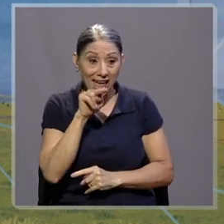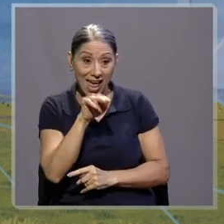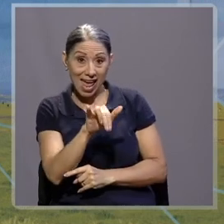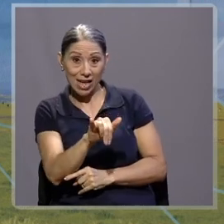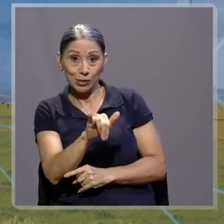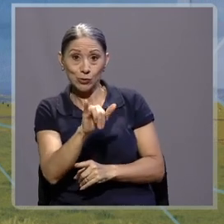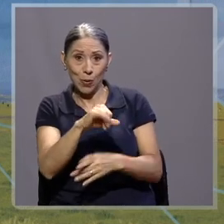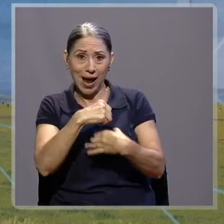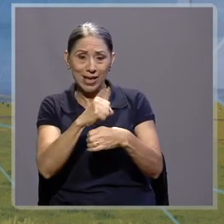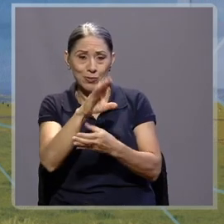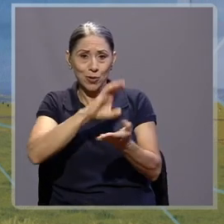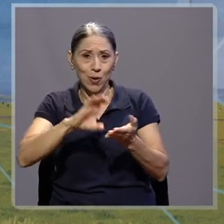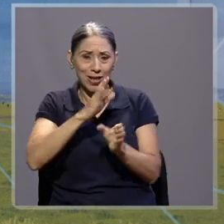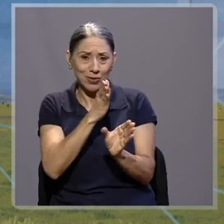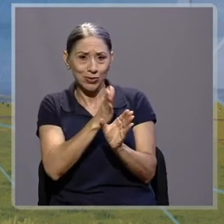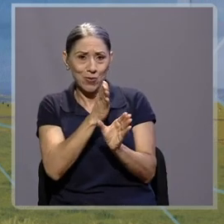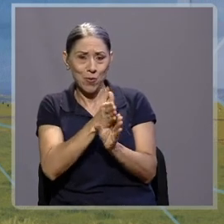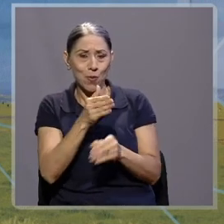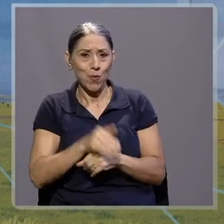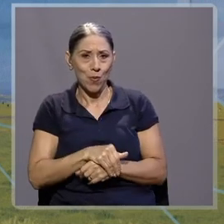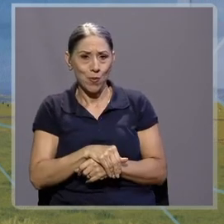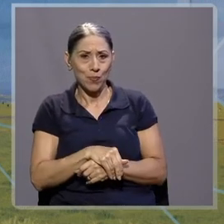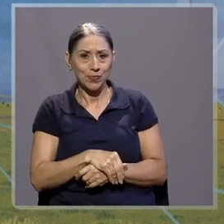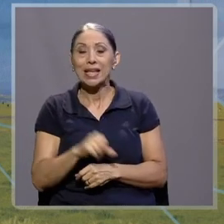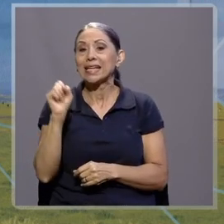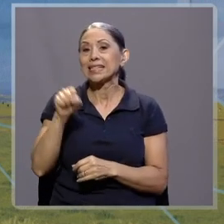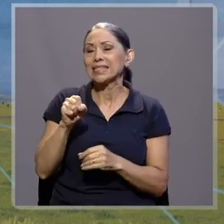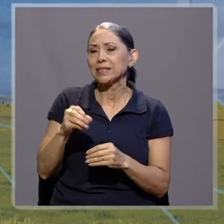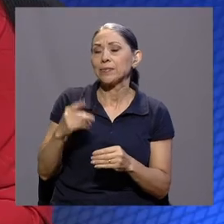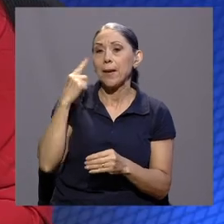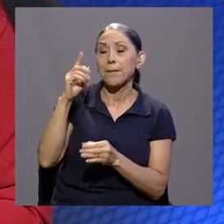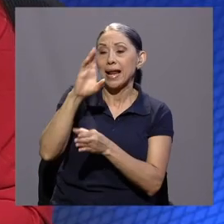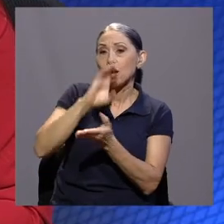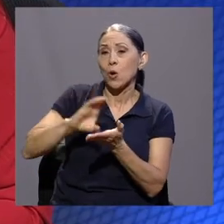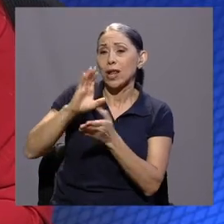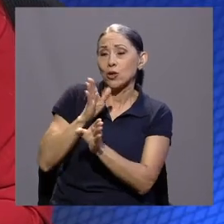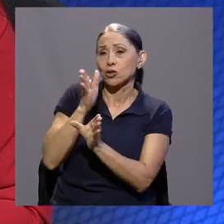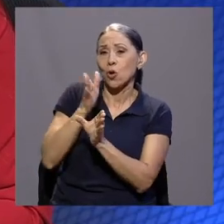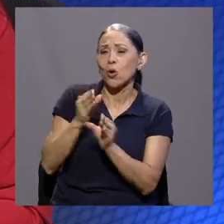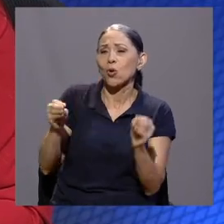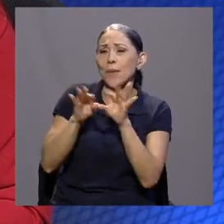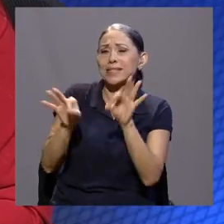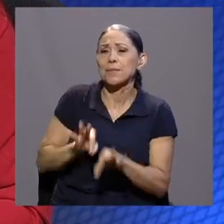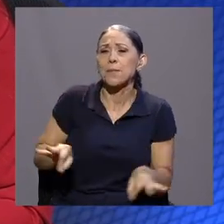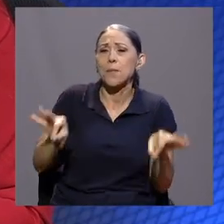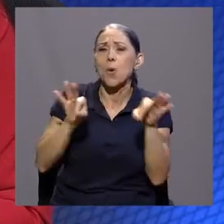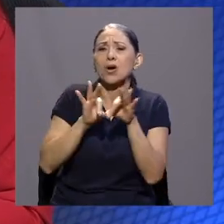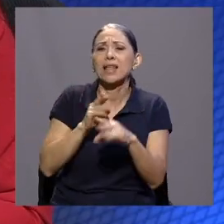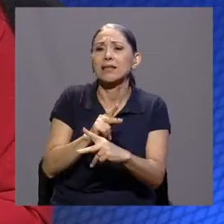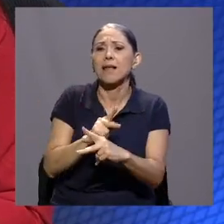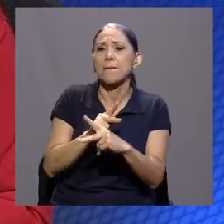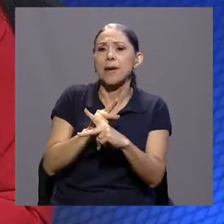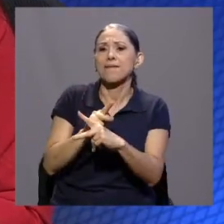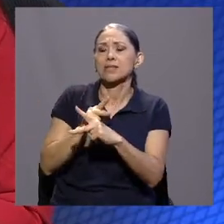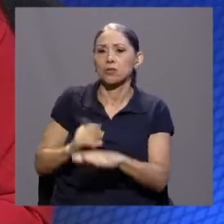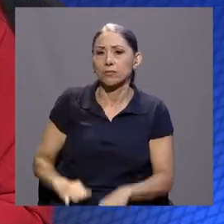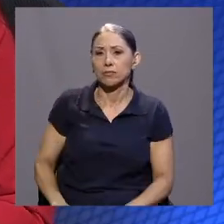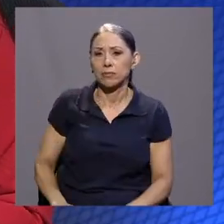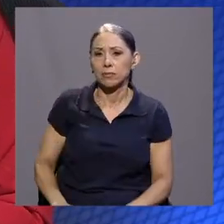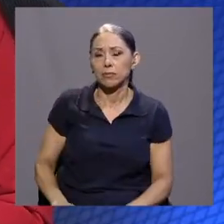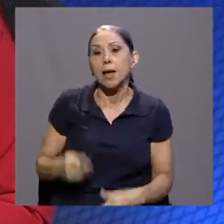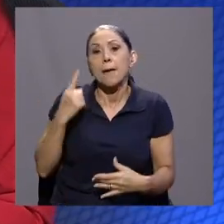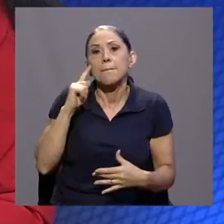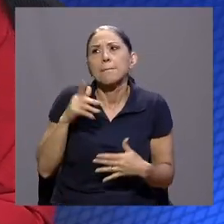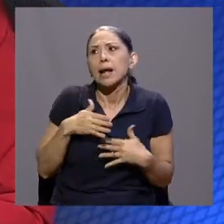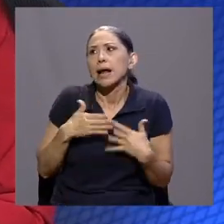temas. Sí, es que lo más importante para el colegio es la prevención, porque para qué llegar o para qué